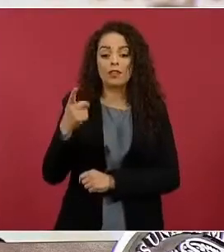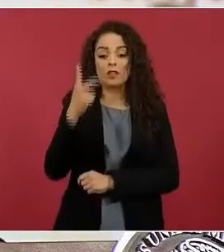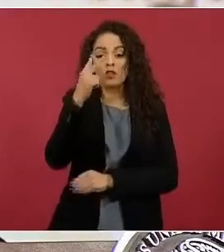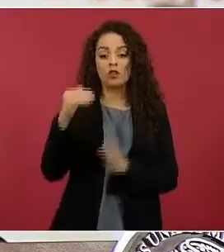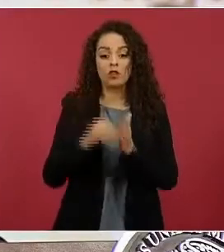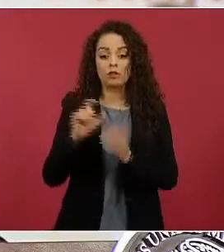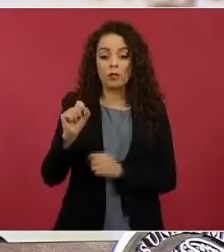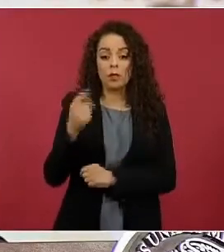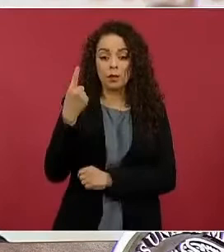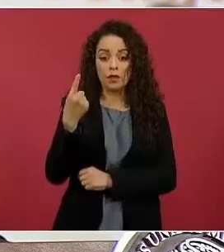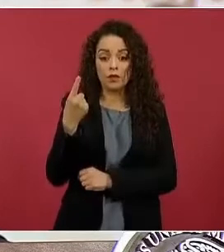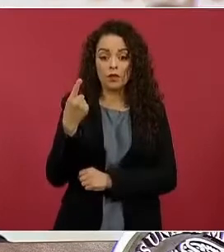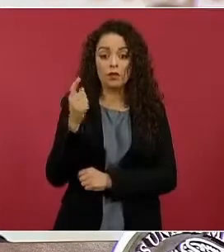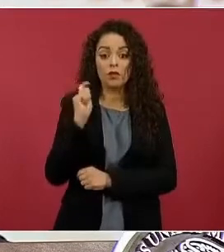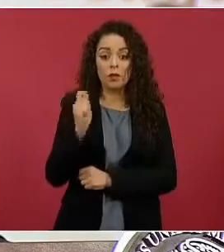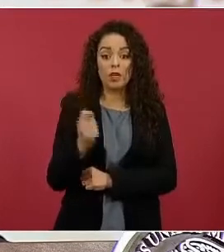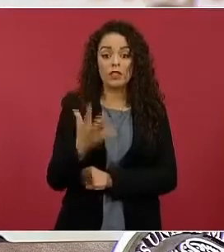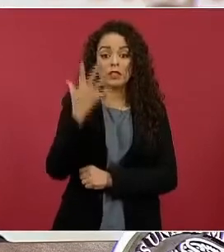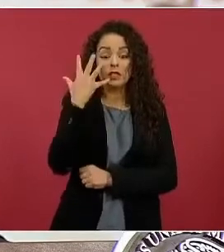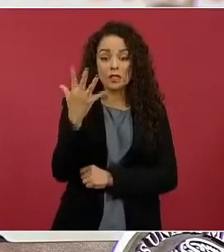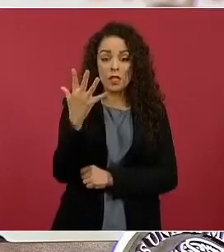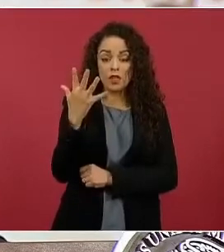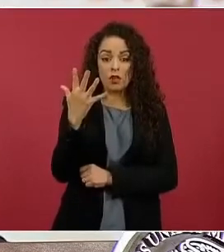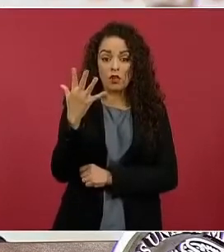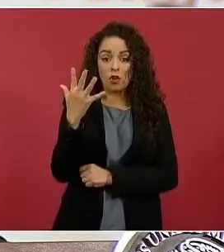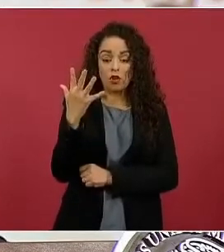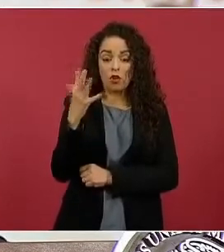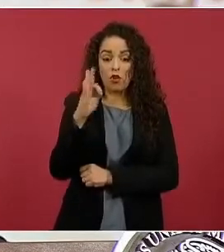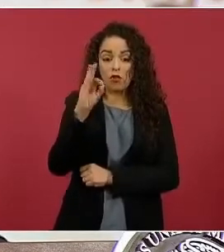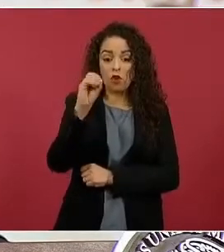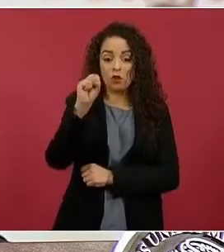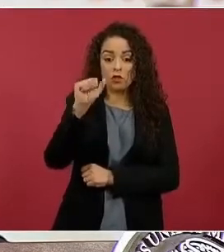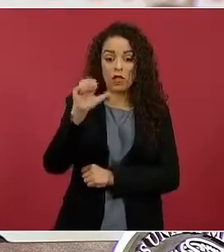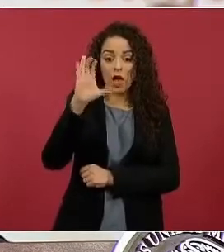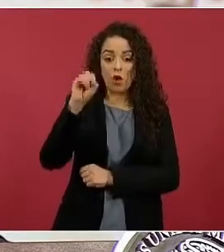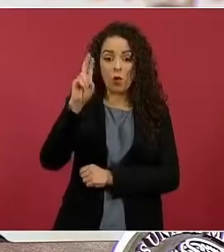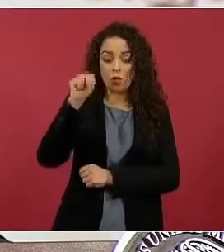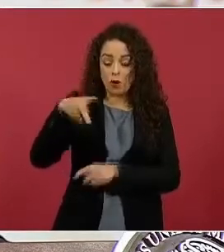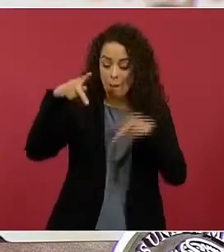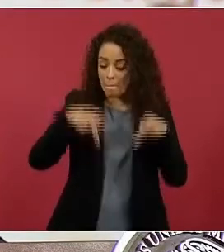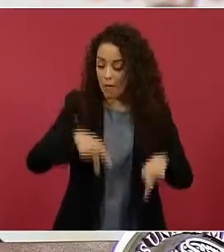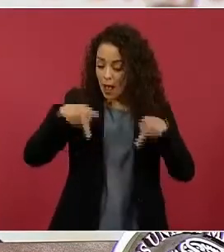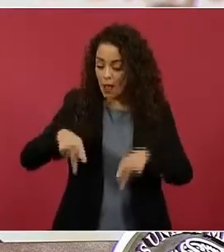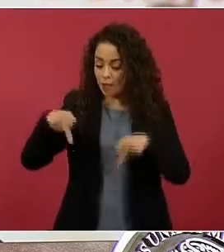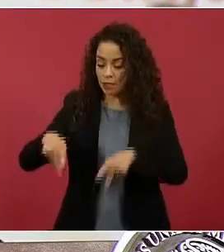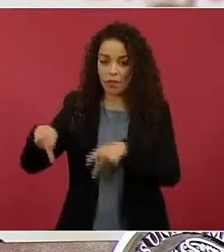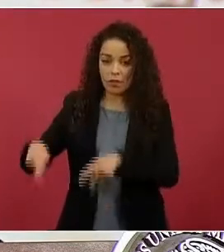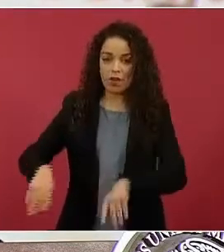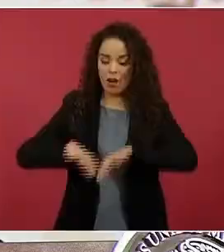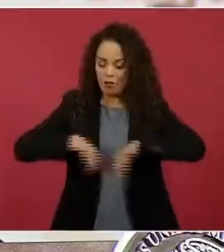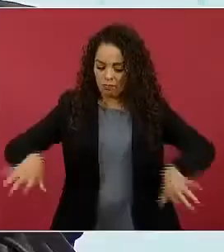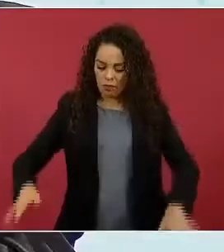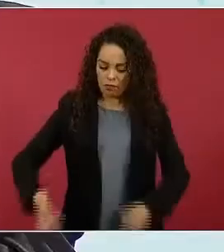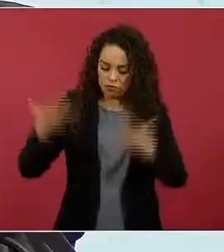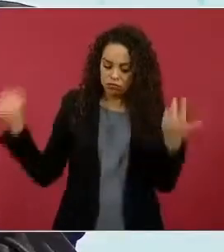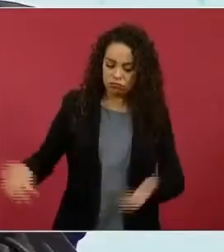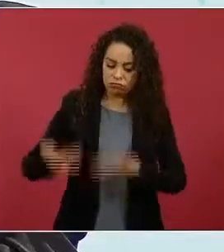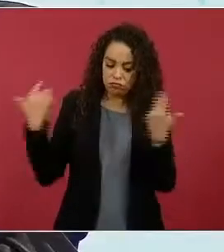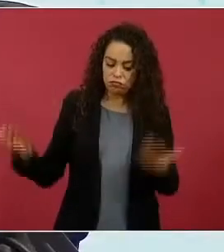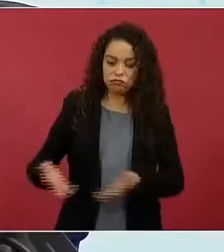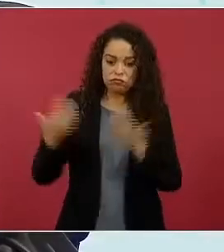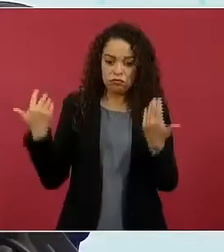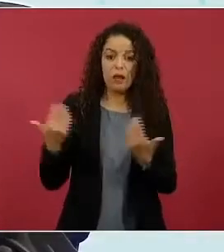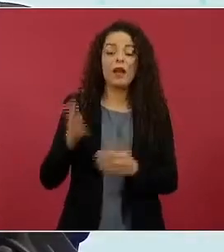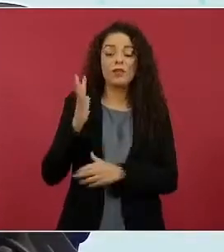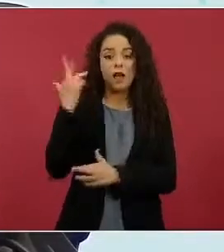hizo la exhumación de cinco fosas comunes de panteones en Saltillo y en Torreón, que ha permitido ya el